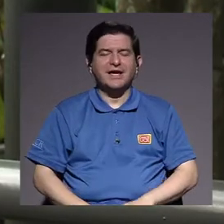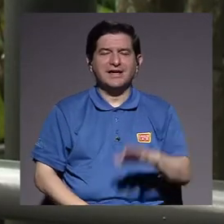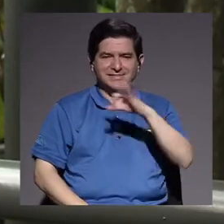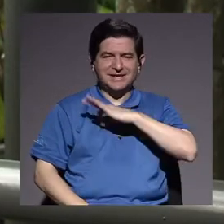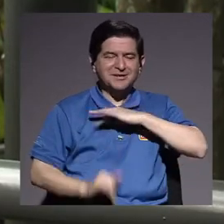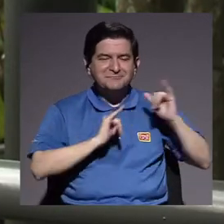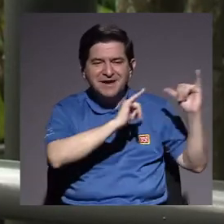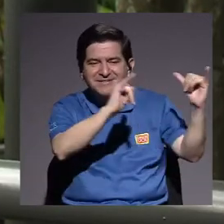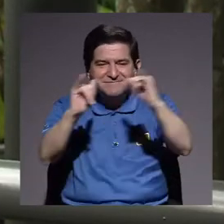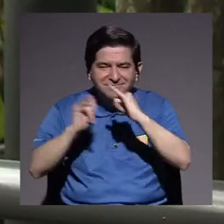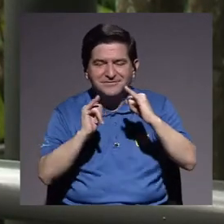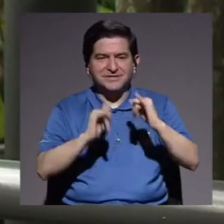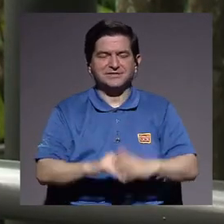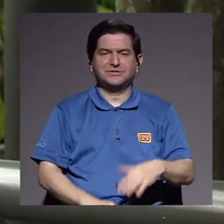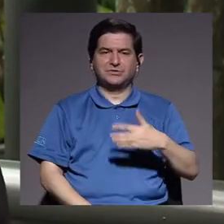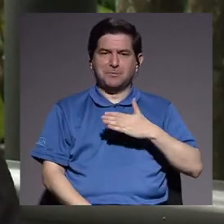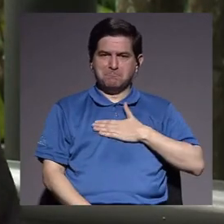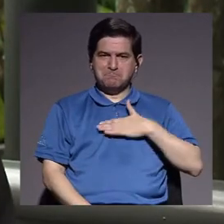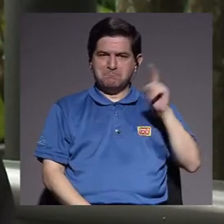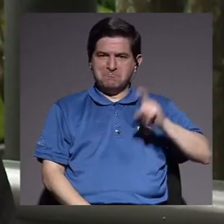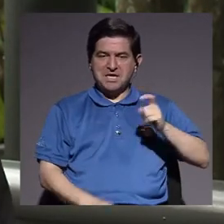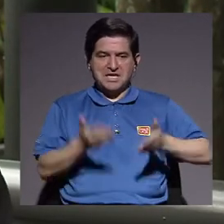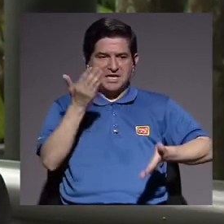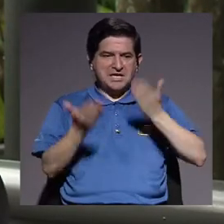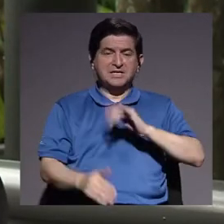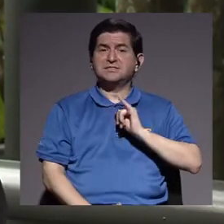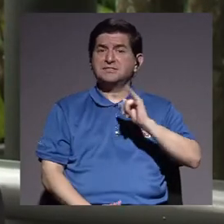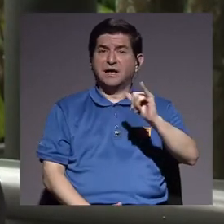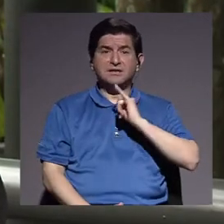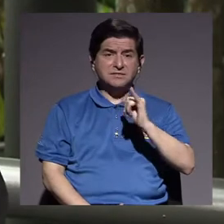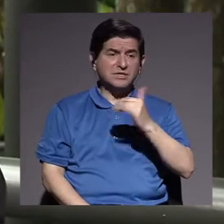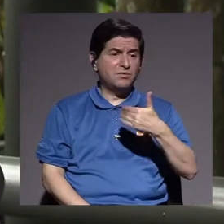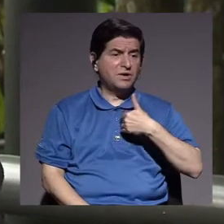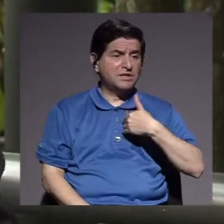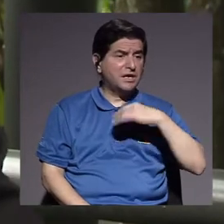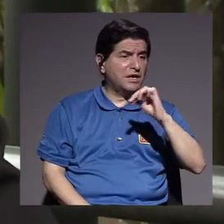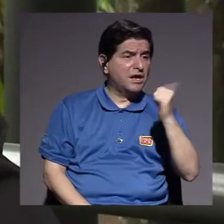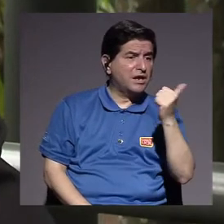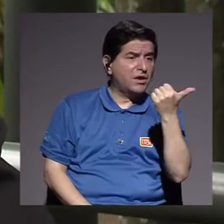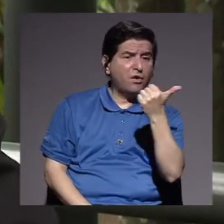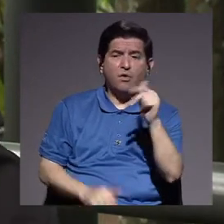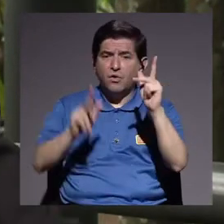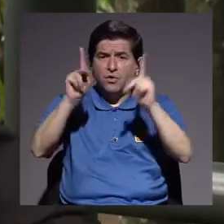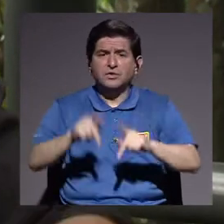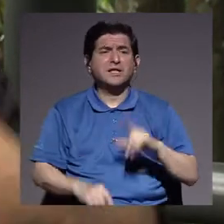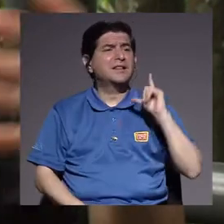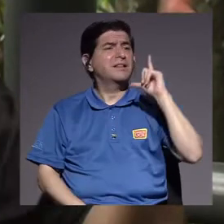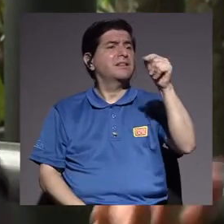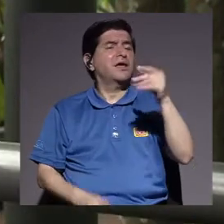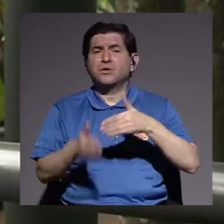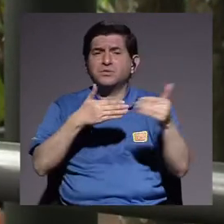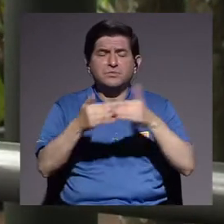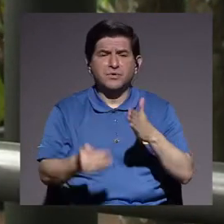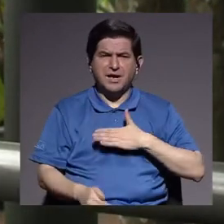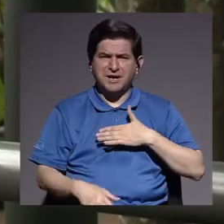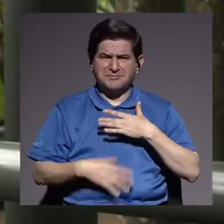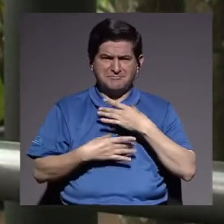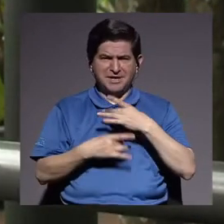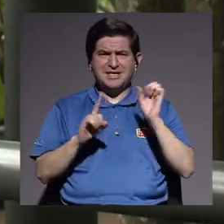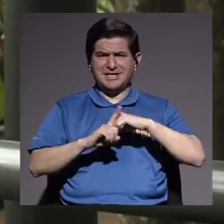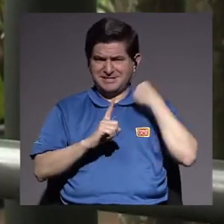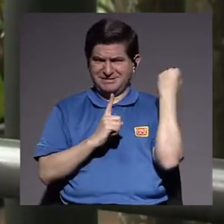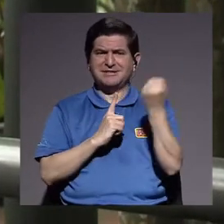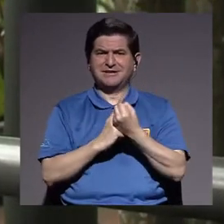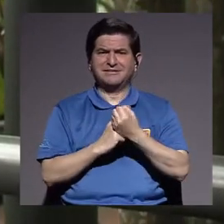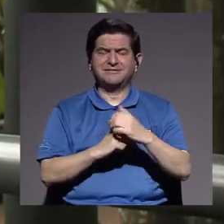bien común, ¿no? Y entender, por ejemplo, que mi necesidad posiblemente sea la misma necesidad que tiene otra persona a muchos kilómetros de distancia. A me pasó algo muy